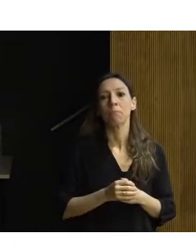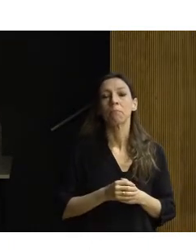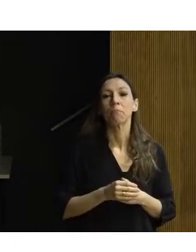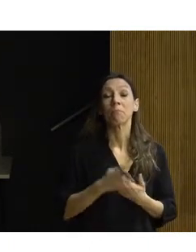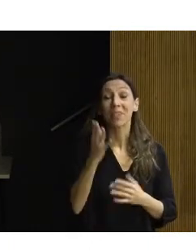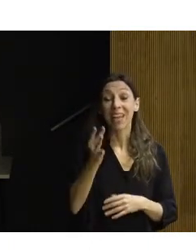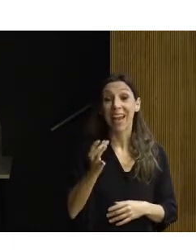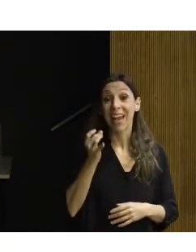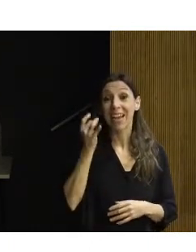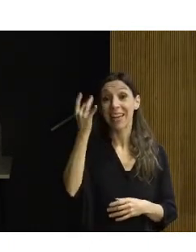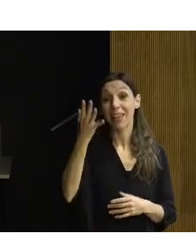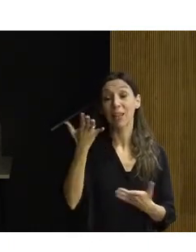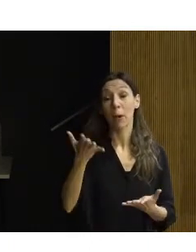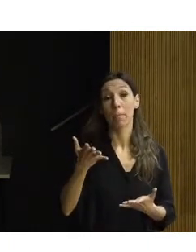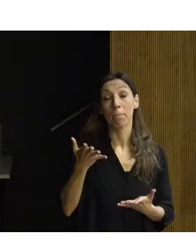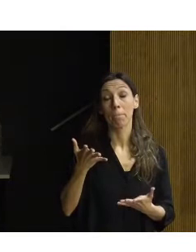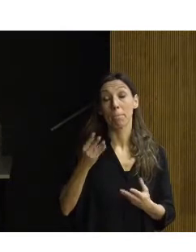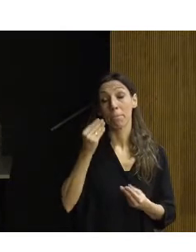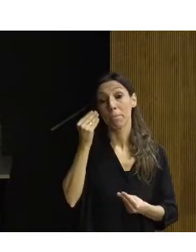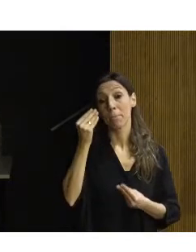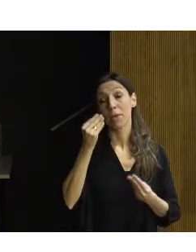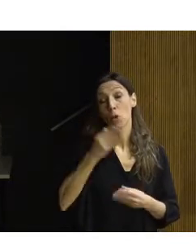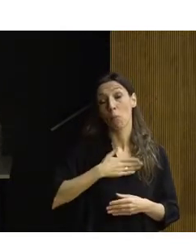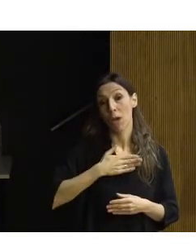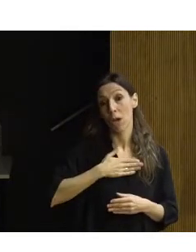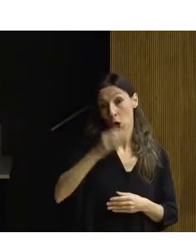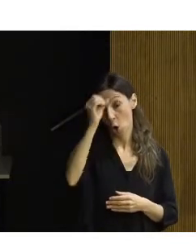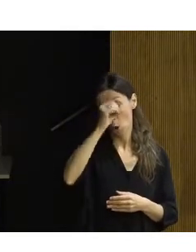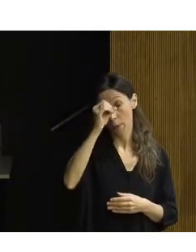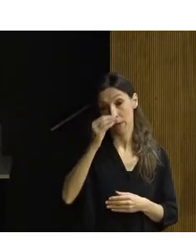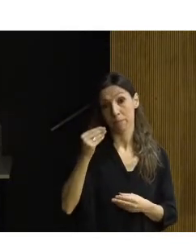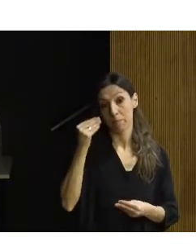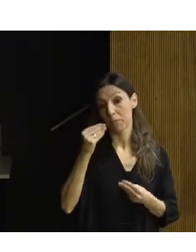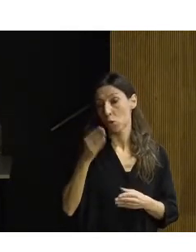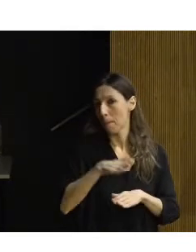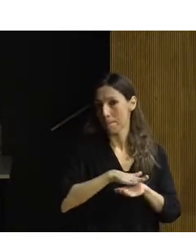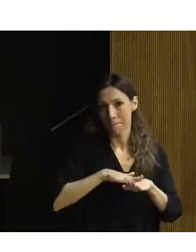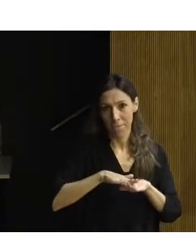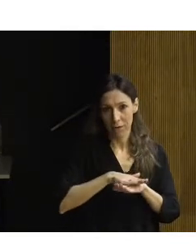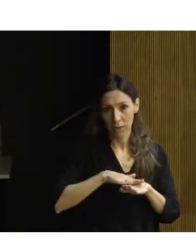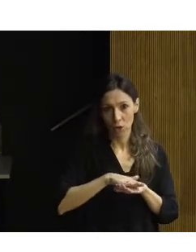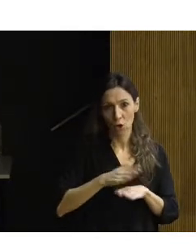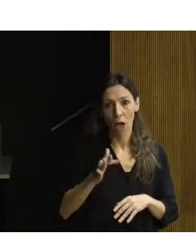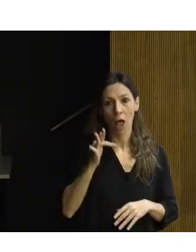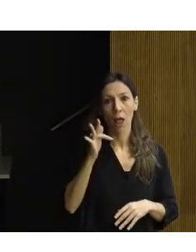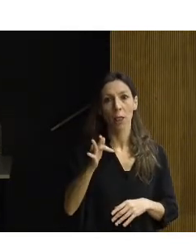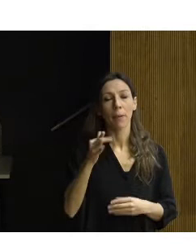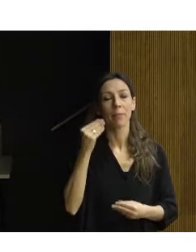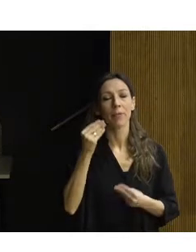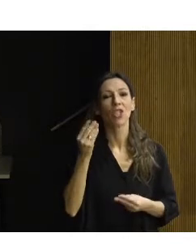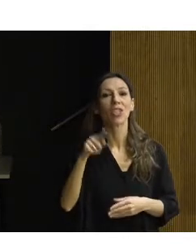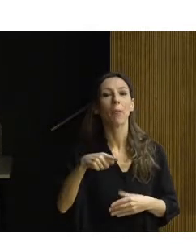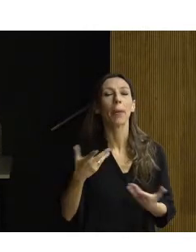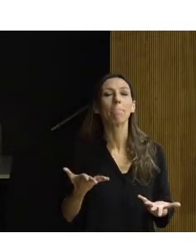me parece fundamental y me parece, además, que también